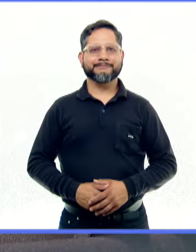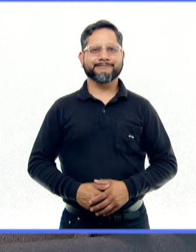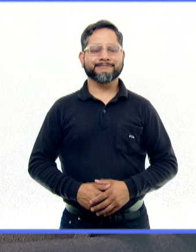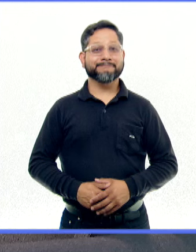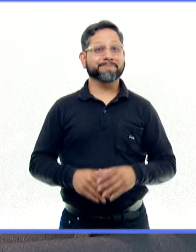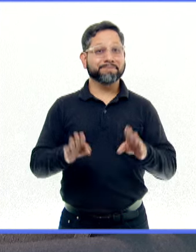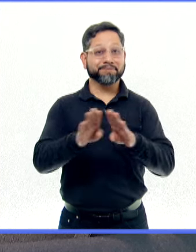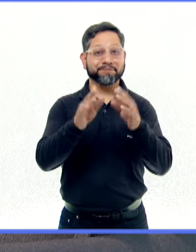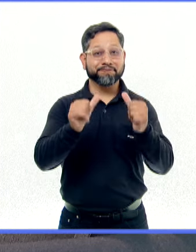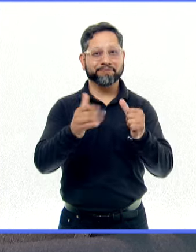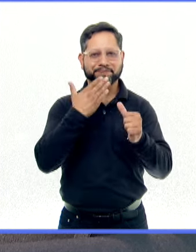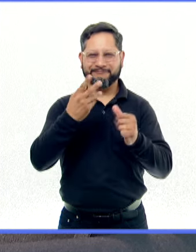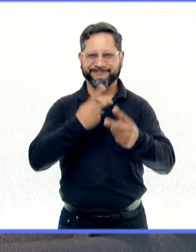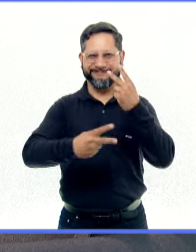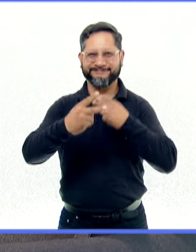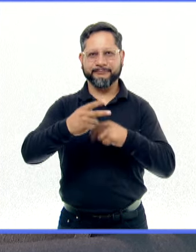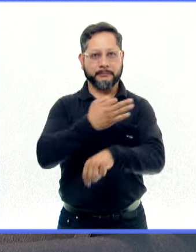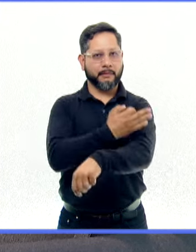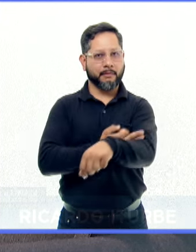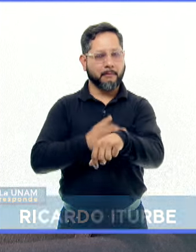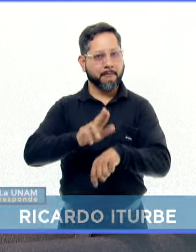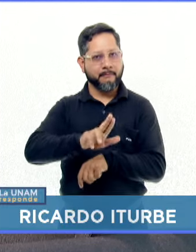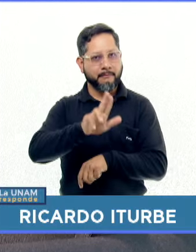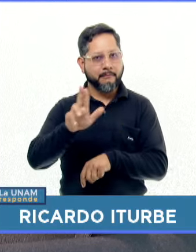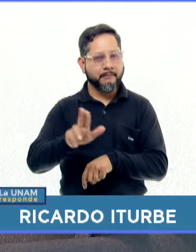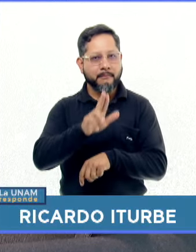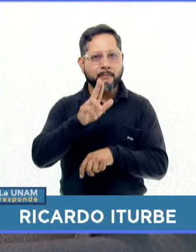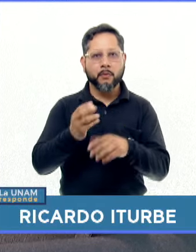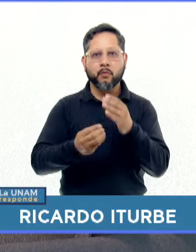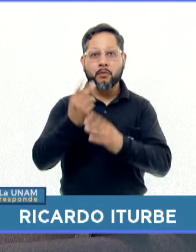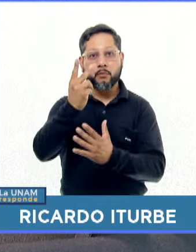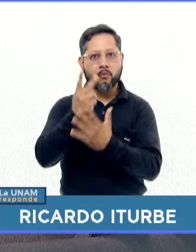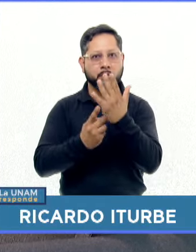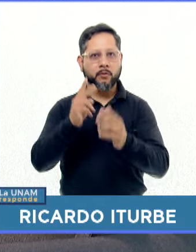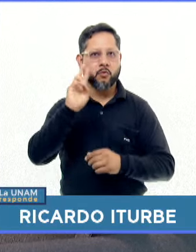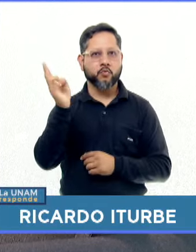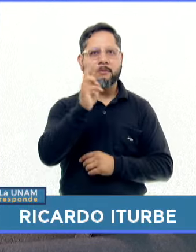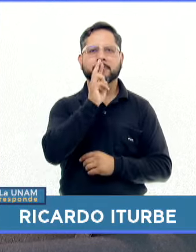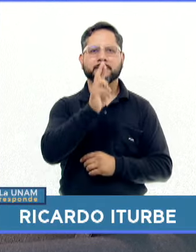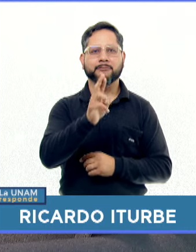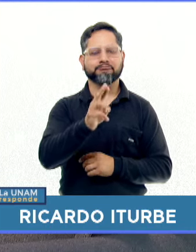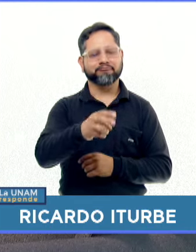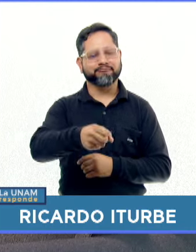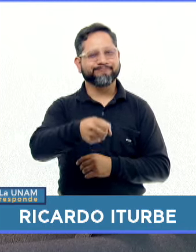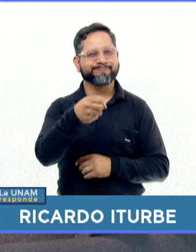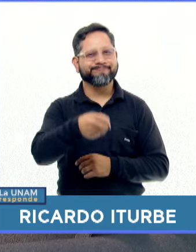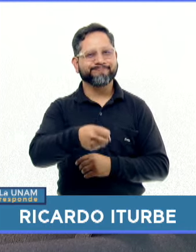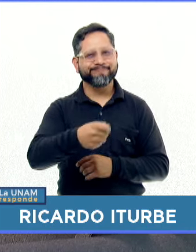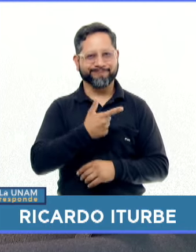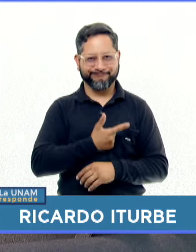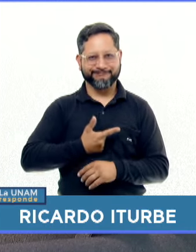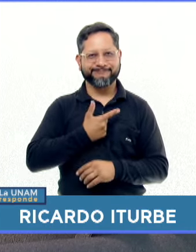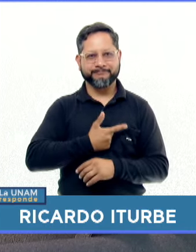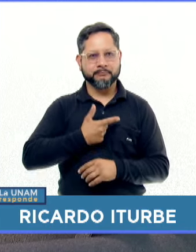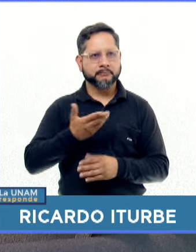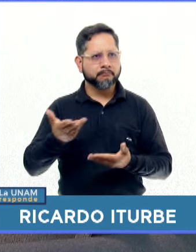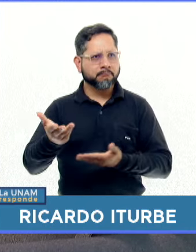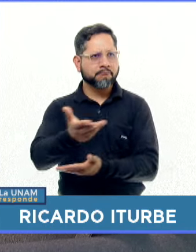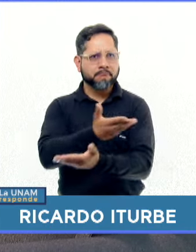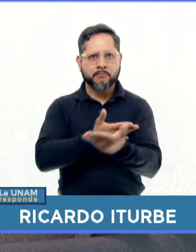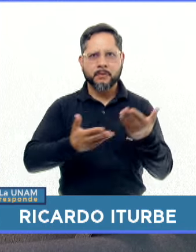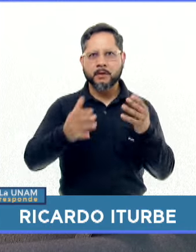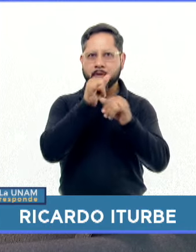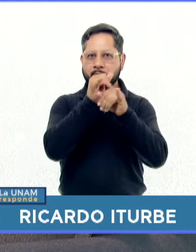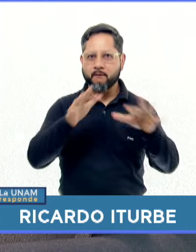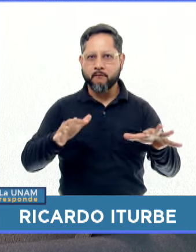¿Cómo les va? Bienvenidos esta tarde de martes a un programa más de la UNAM Responde. Los saludamos con mucho gusto en este espacio informativo de TV UNAM